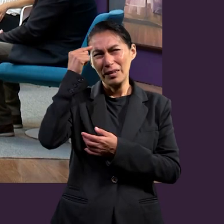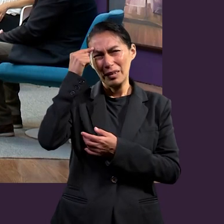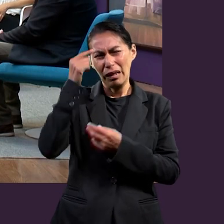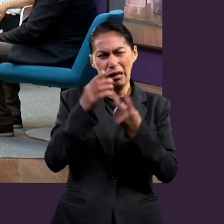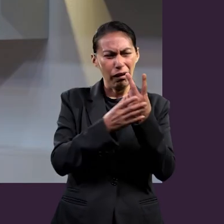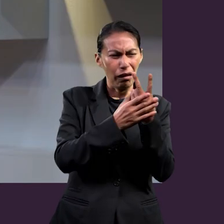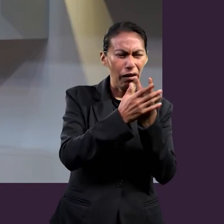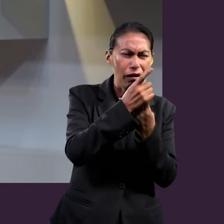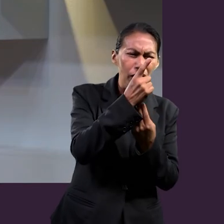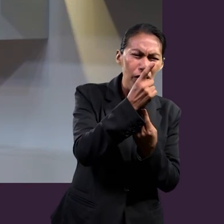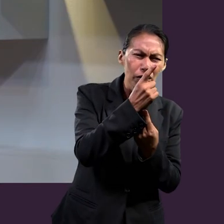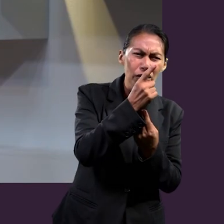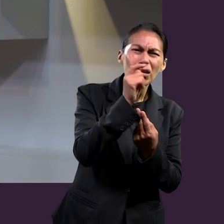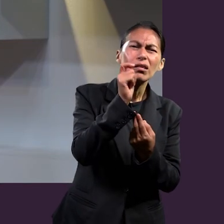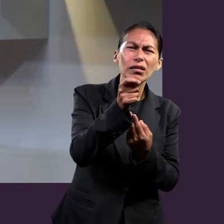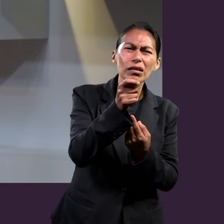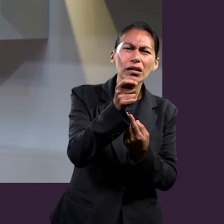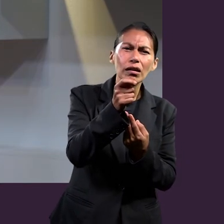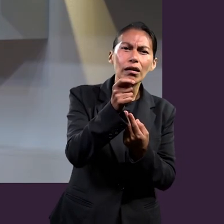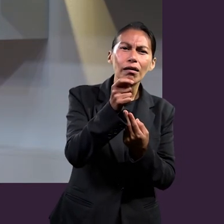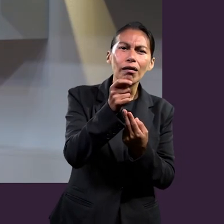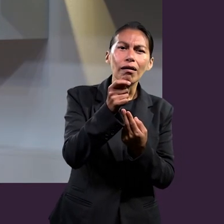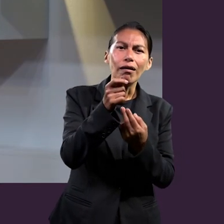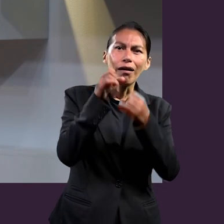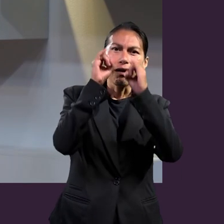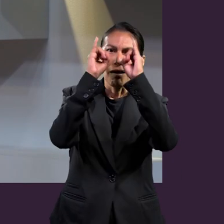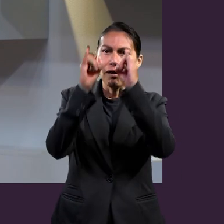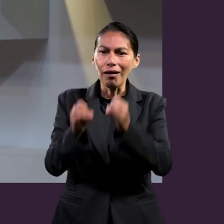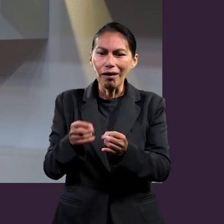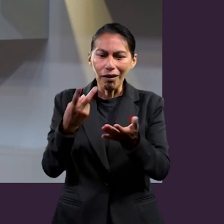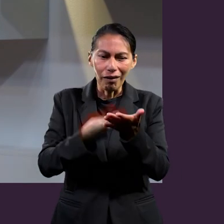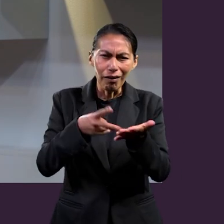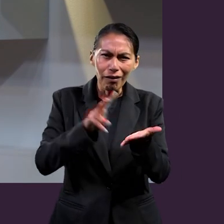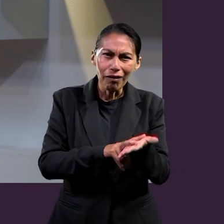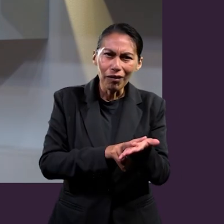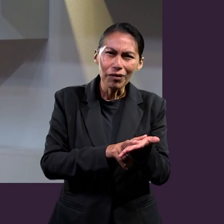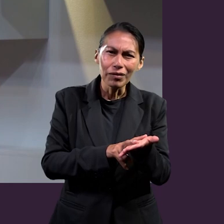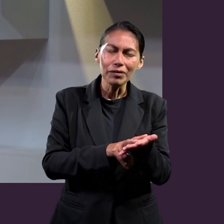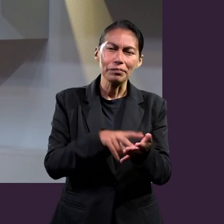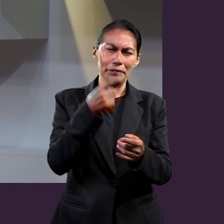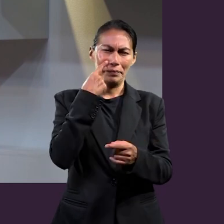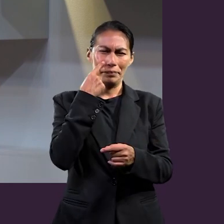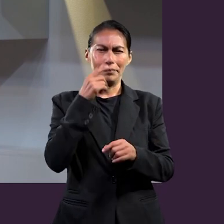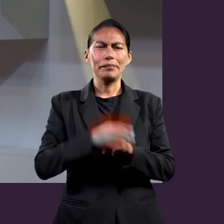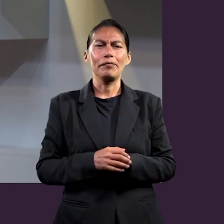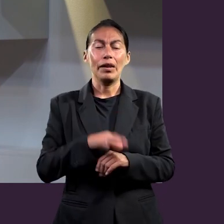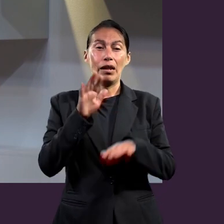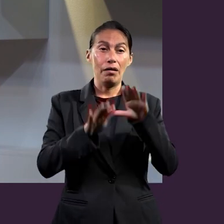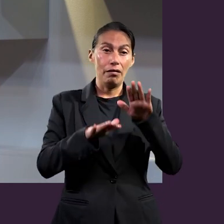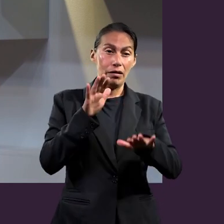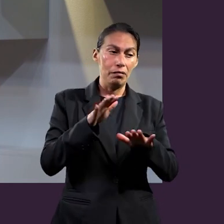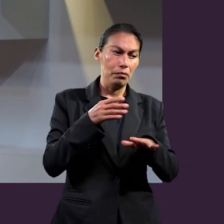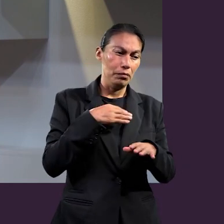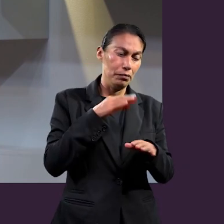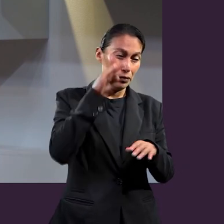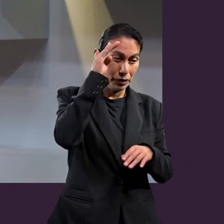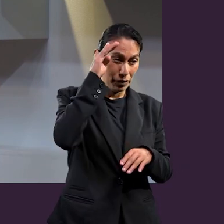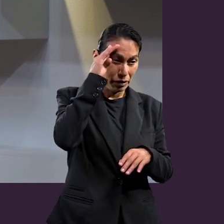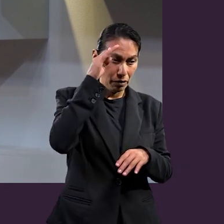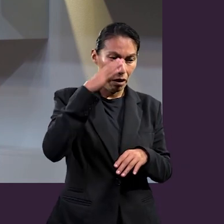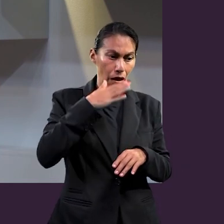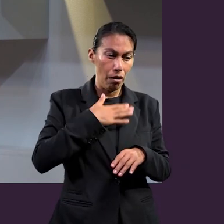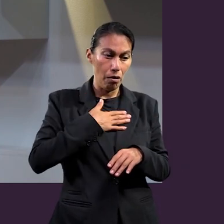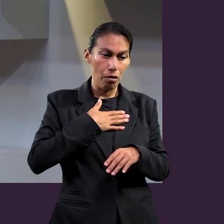una sola carne. Identidad doble. Porque a veces pensamos que cuando entramos en una relación con alguien,